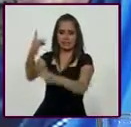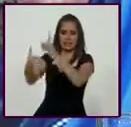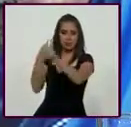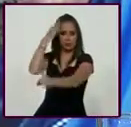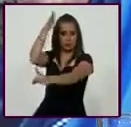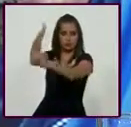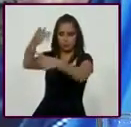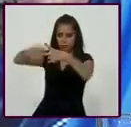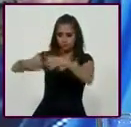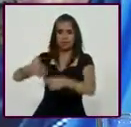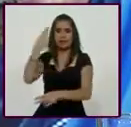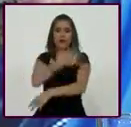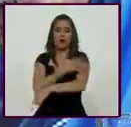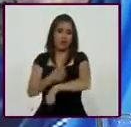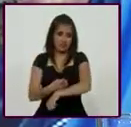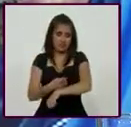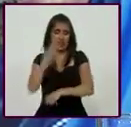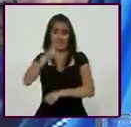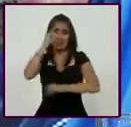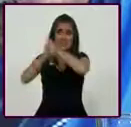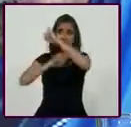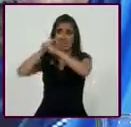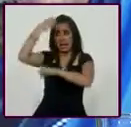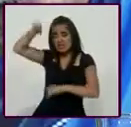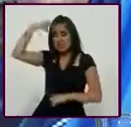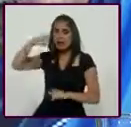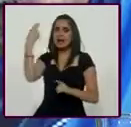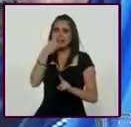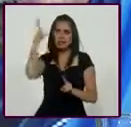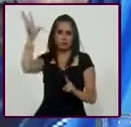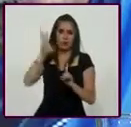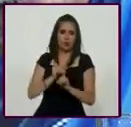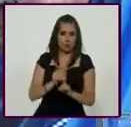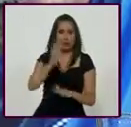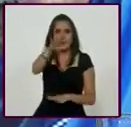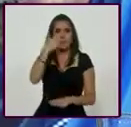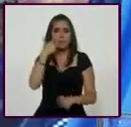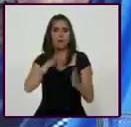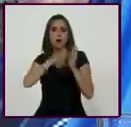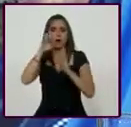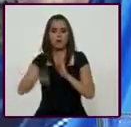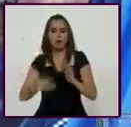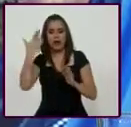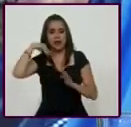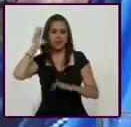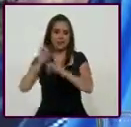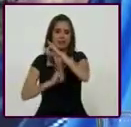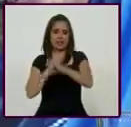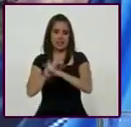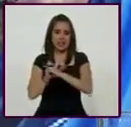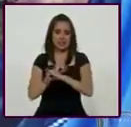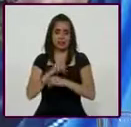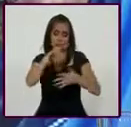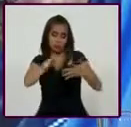Yo creo que es muy importante las experiencias internacionales en este sentido. Por ejemplo, tenemos todo lo que ya a nivel internacional y con